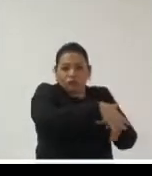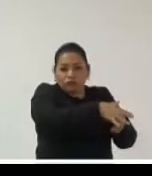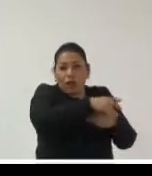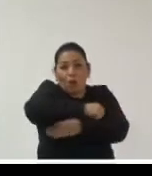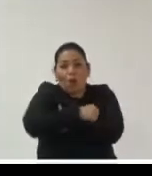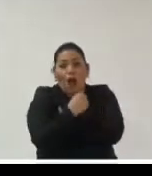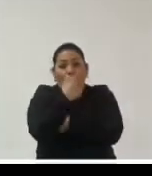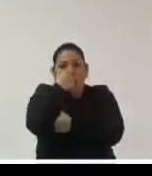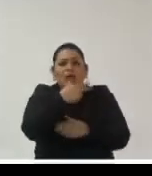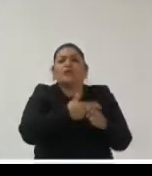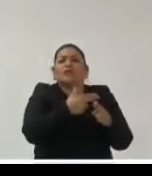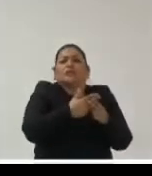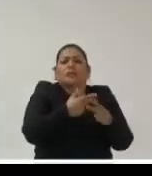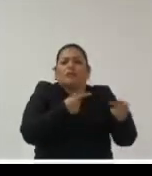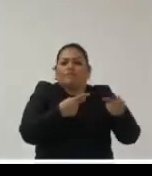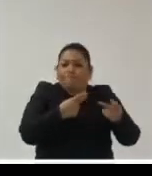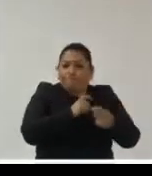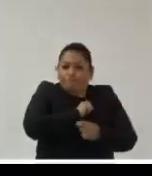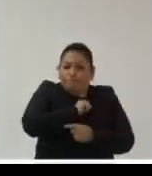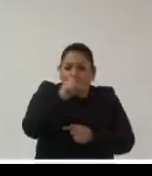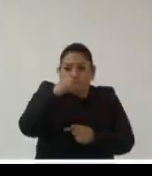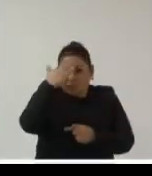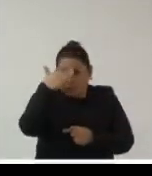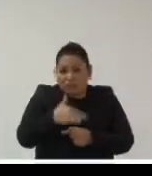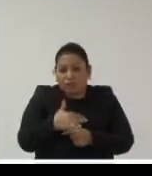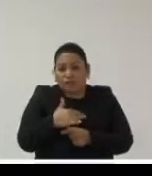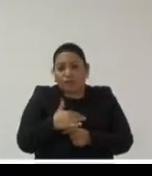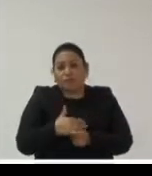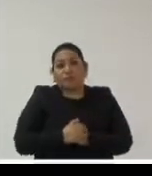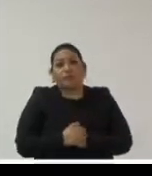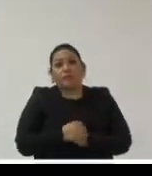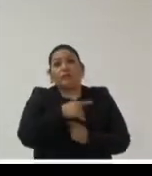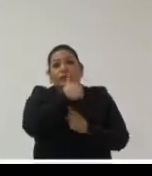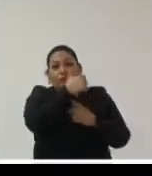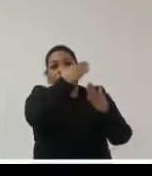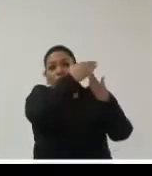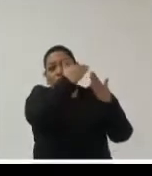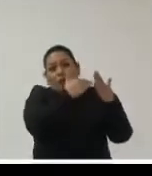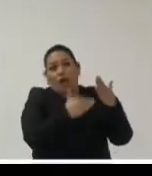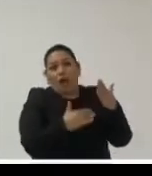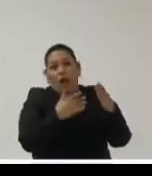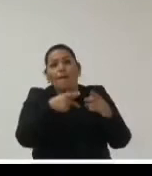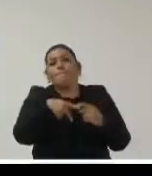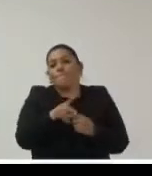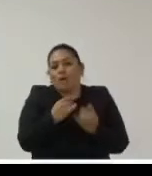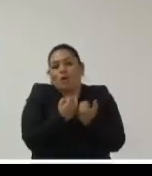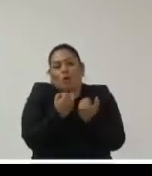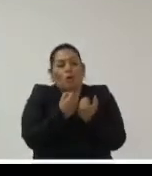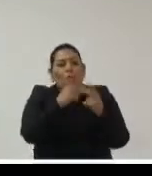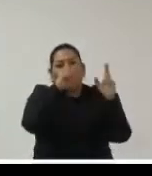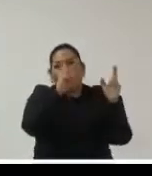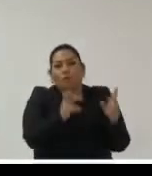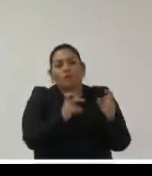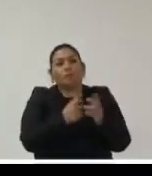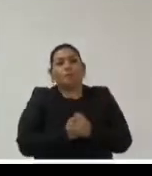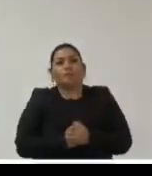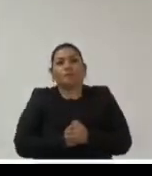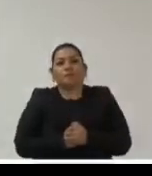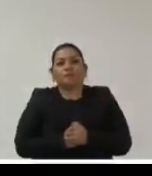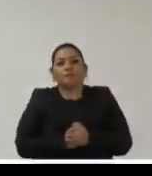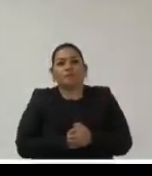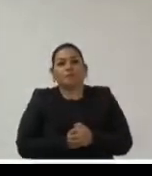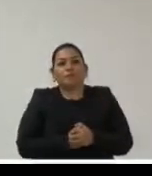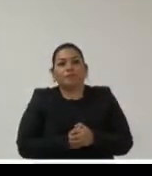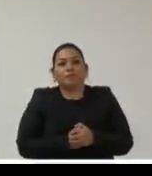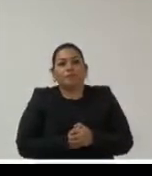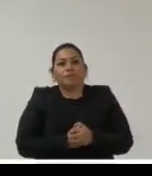preparados para atender estos cuatro estos seis factores pero también quiero referirme a otros aspectos claves que son no